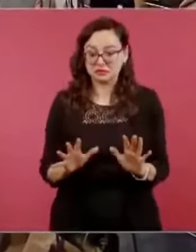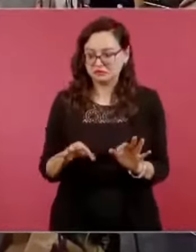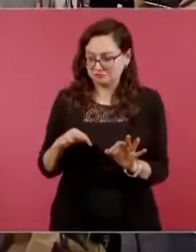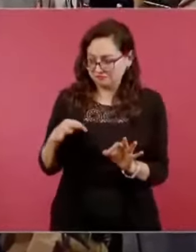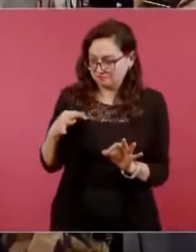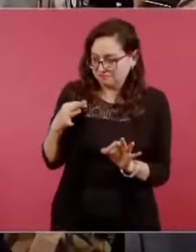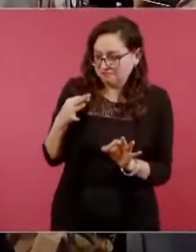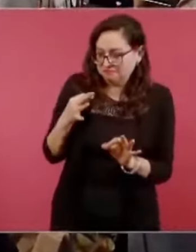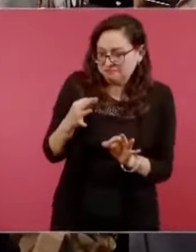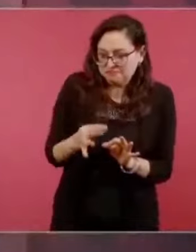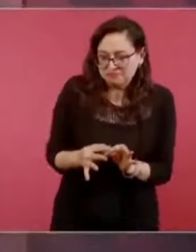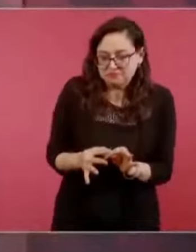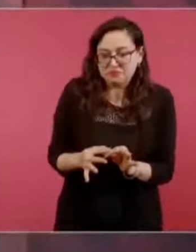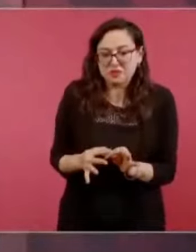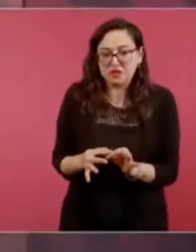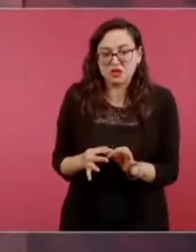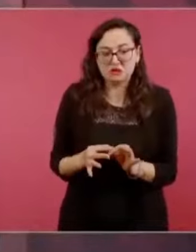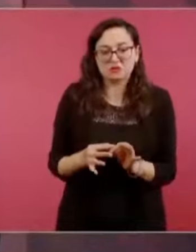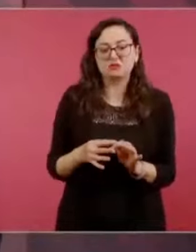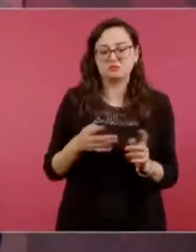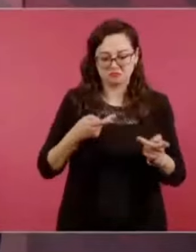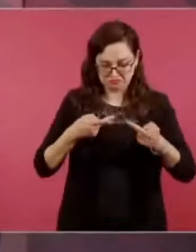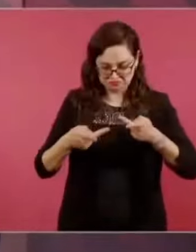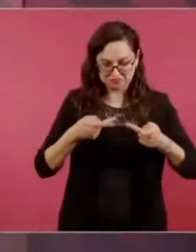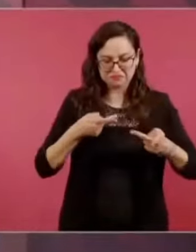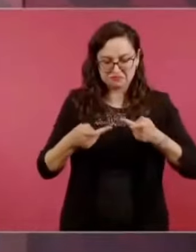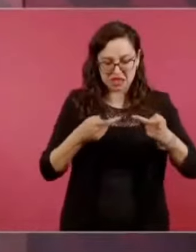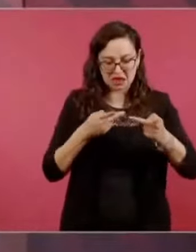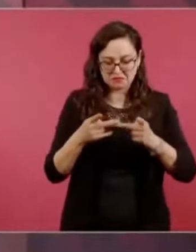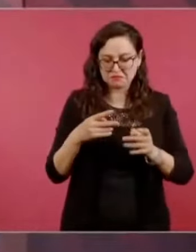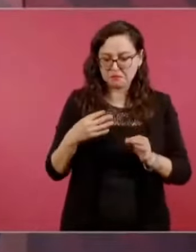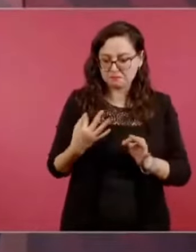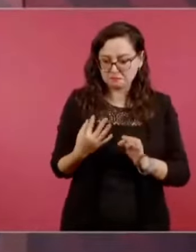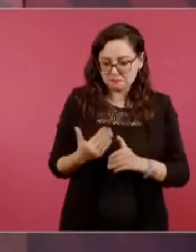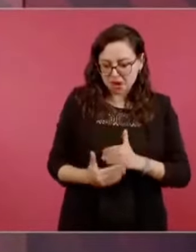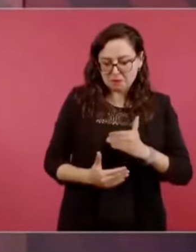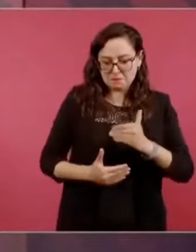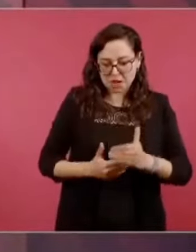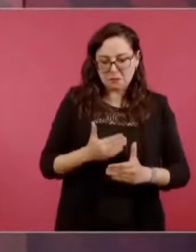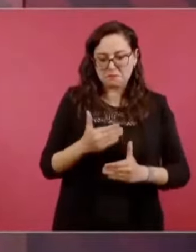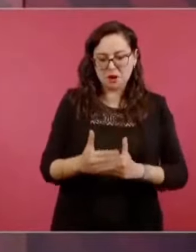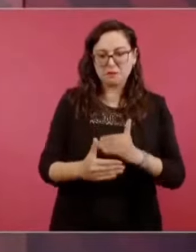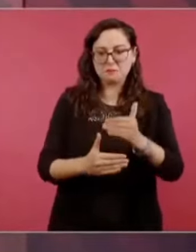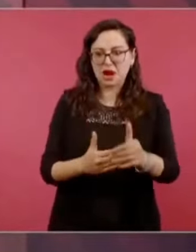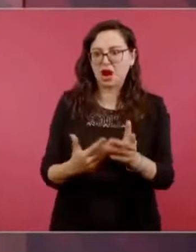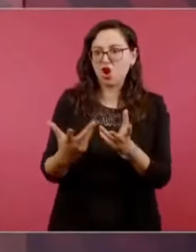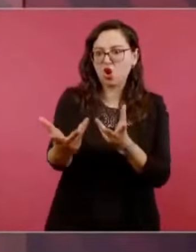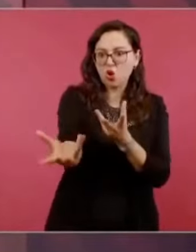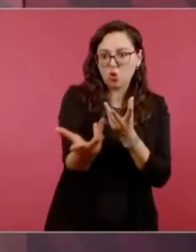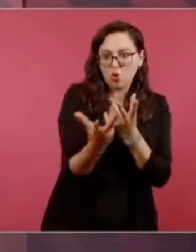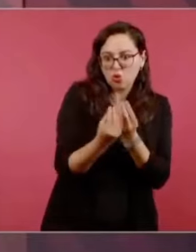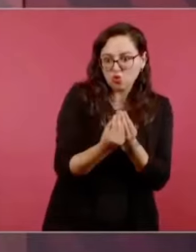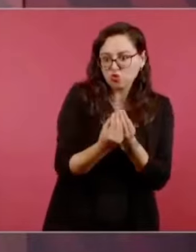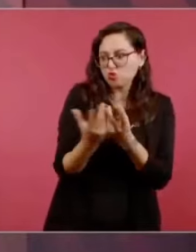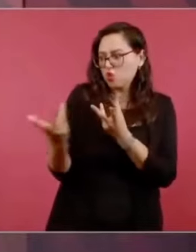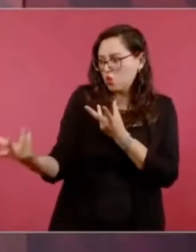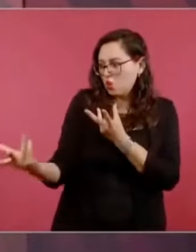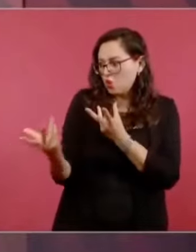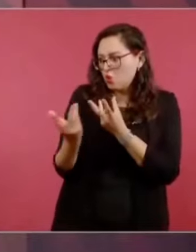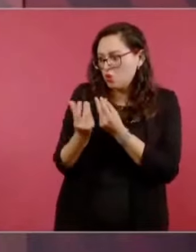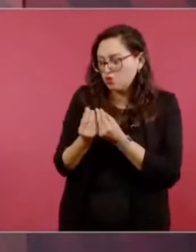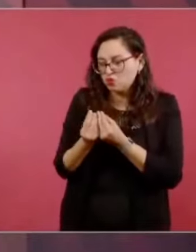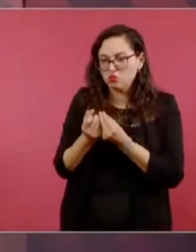resultado favorable. El acercamiento y la solidaridad del mandatario